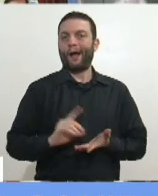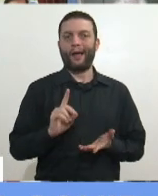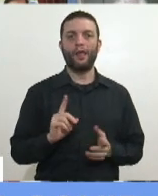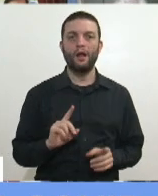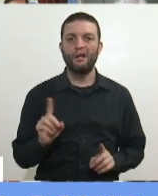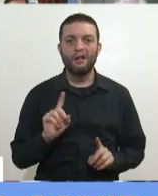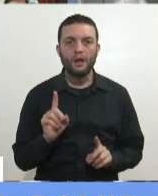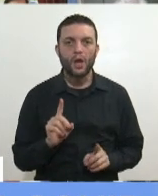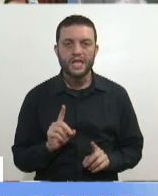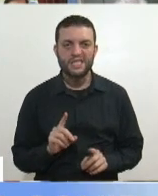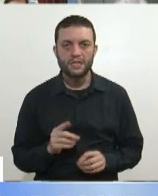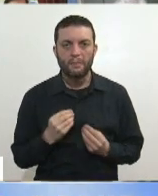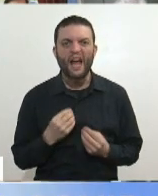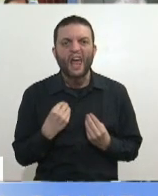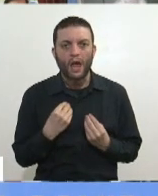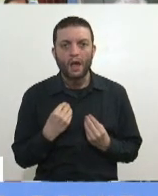Constitución Nacional.